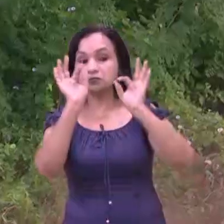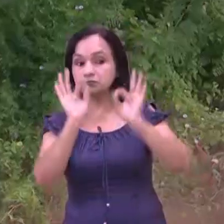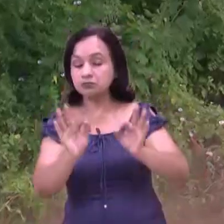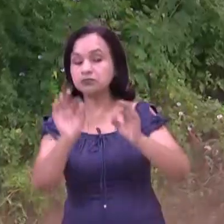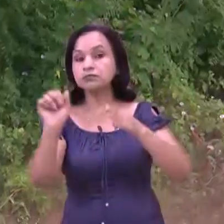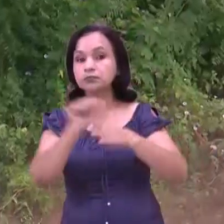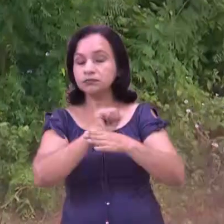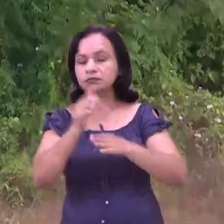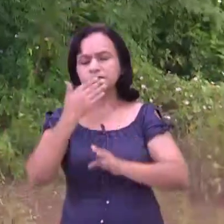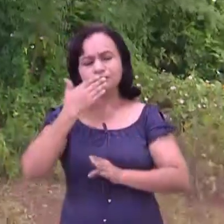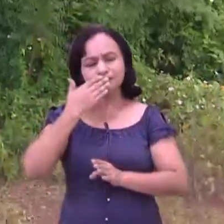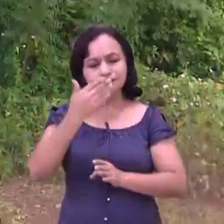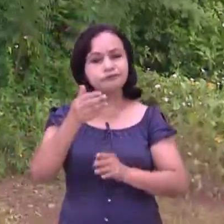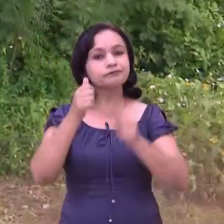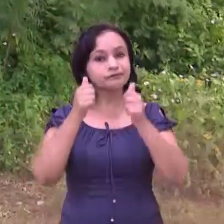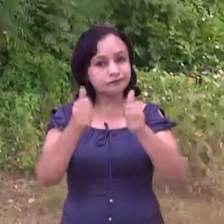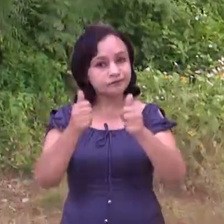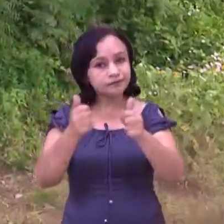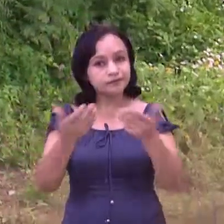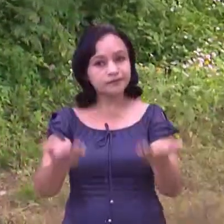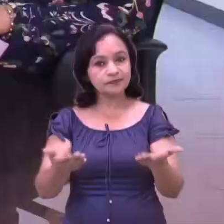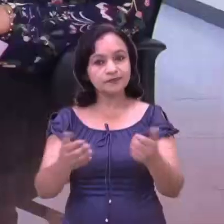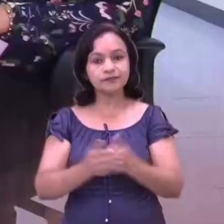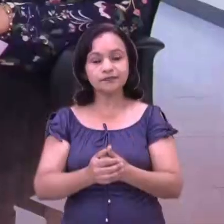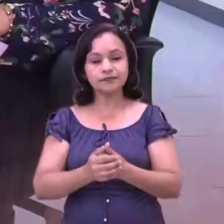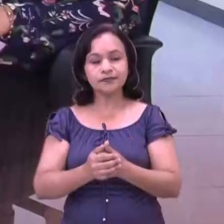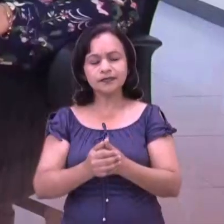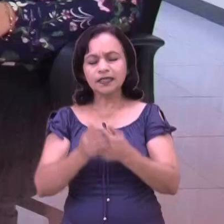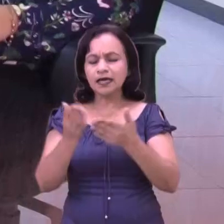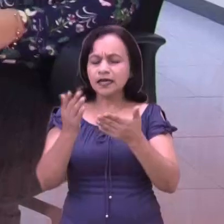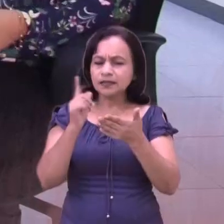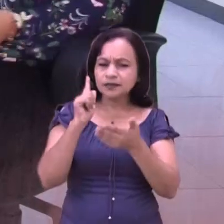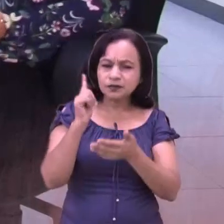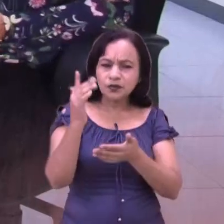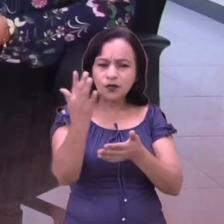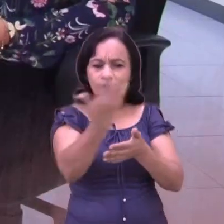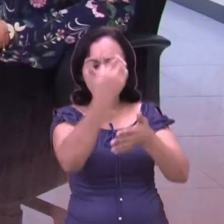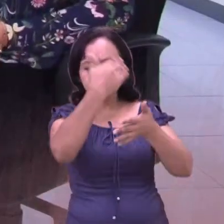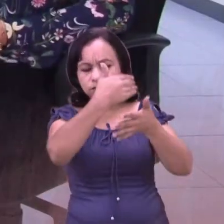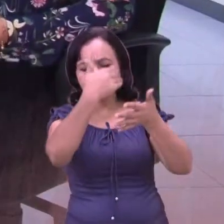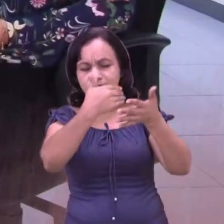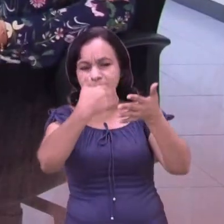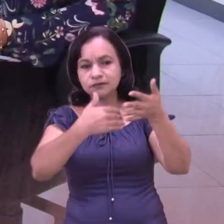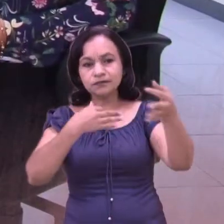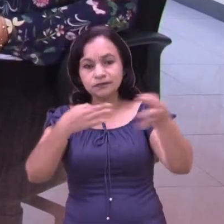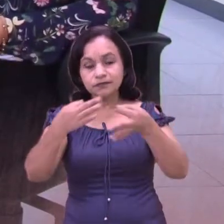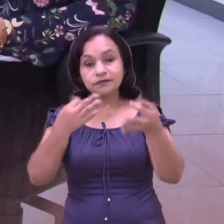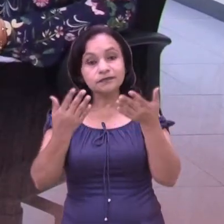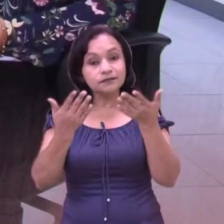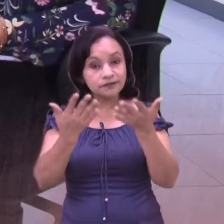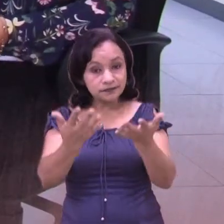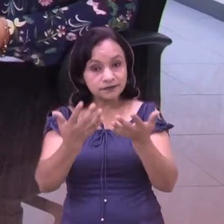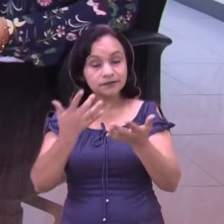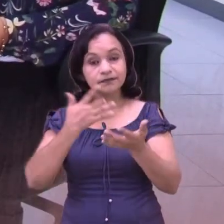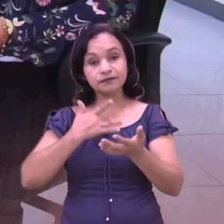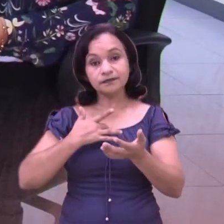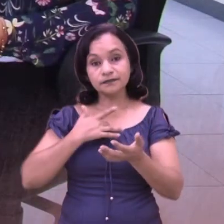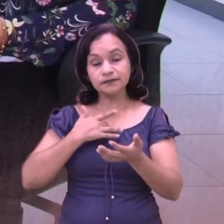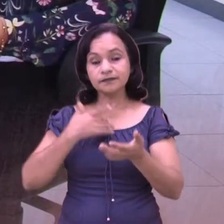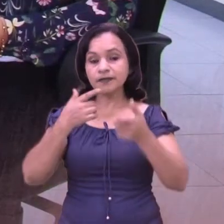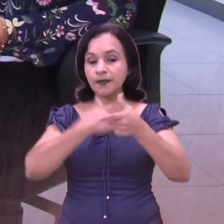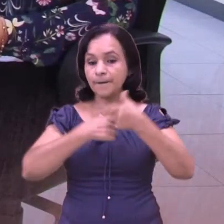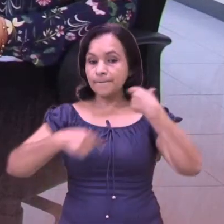internacionales como un ejercicio sumamente exitoso. pesar de todo esto, y ese es quizás el mayor